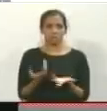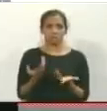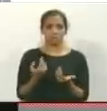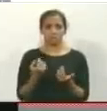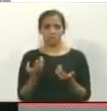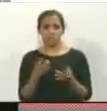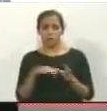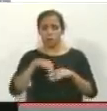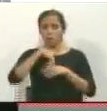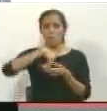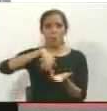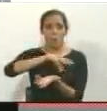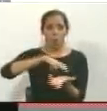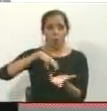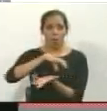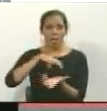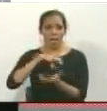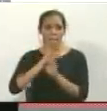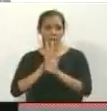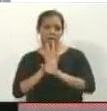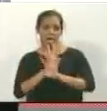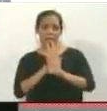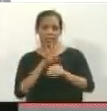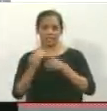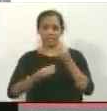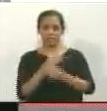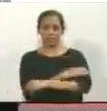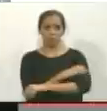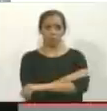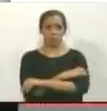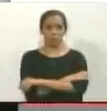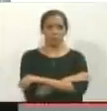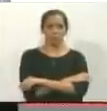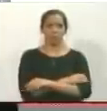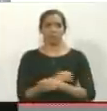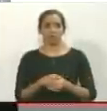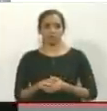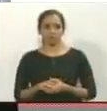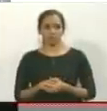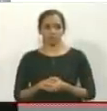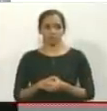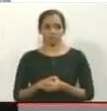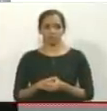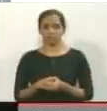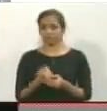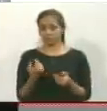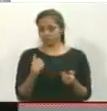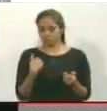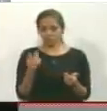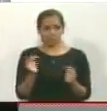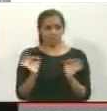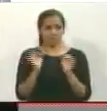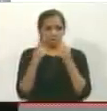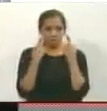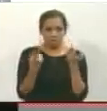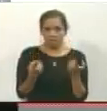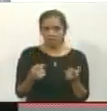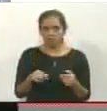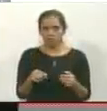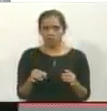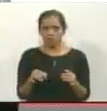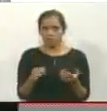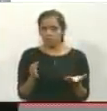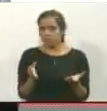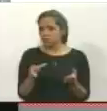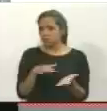ayeres de la marcha común con la profesión, porque le da, no sé nada que ver en eso, porque él es un niño y él es de condición, no está